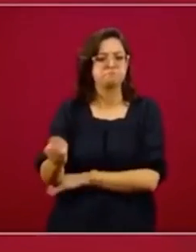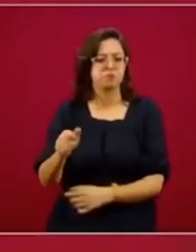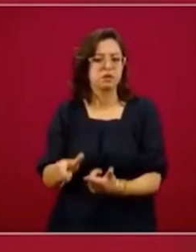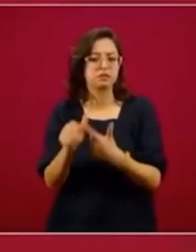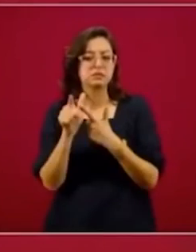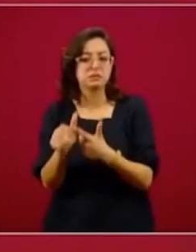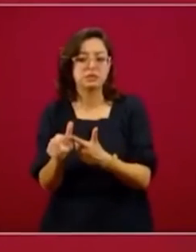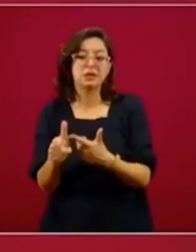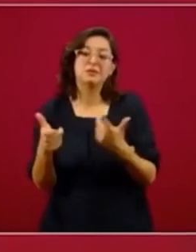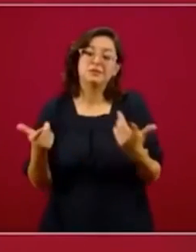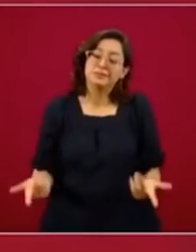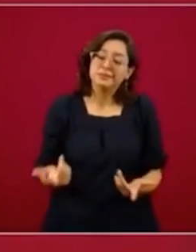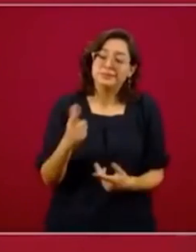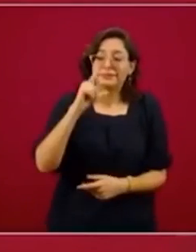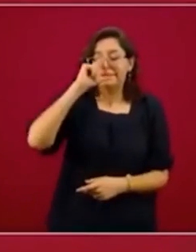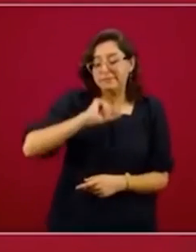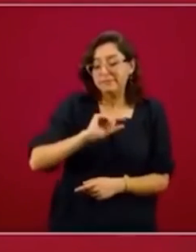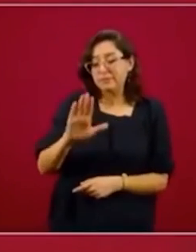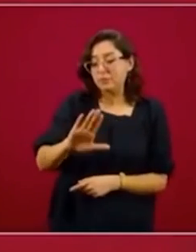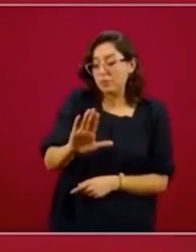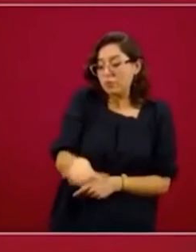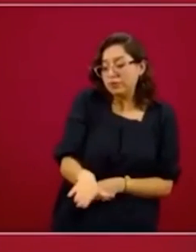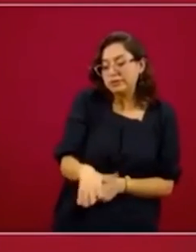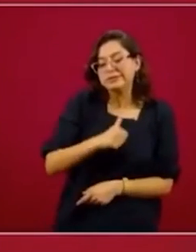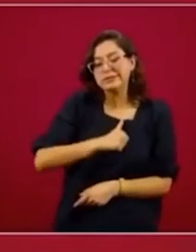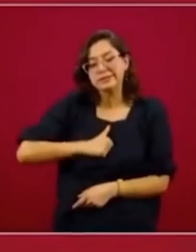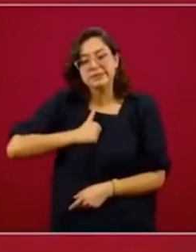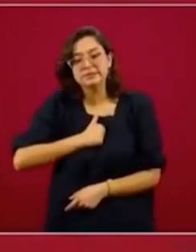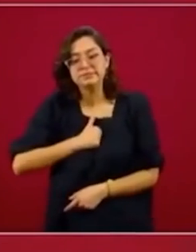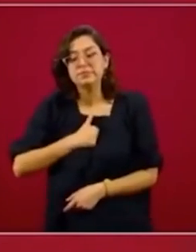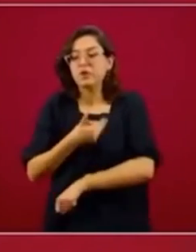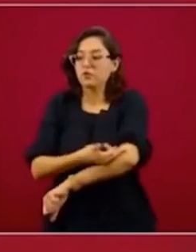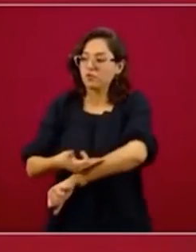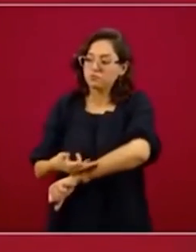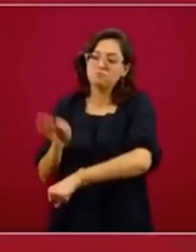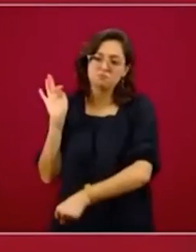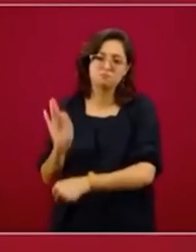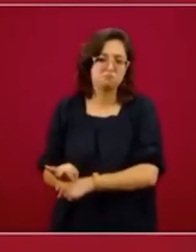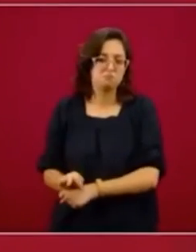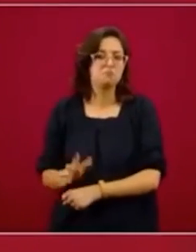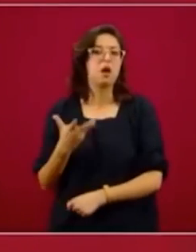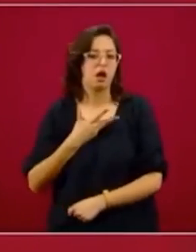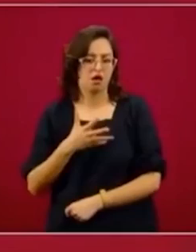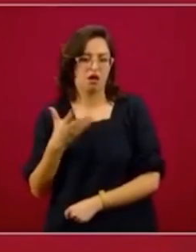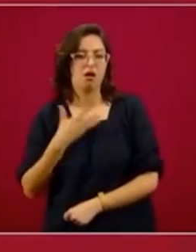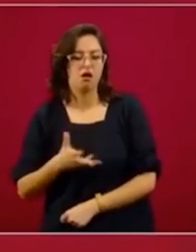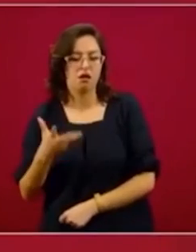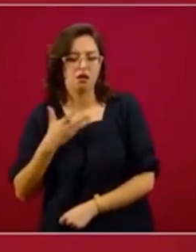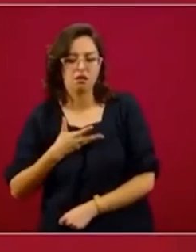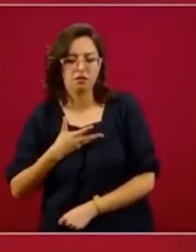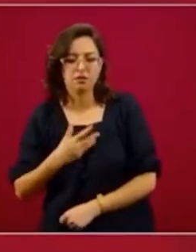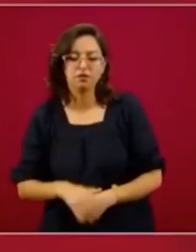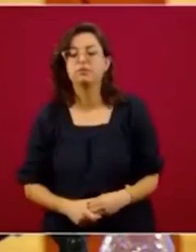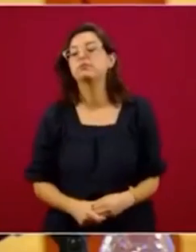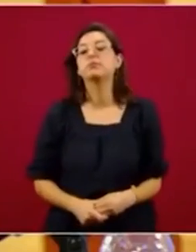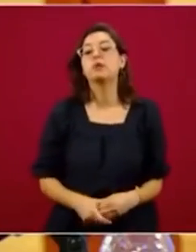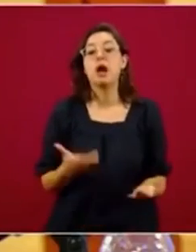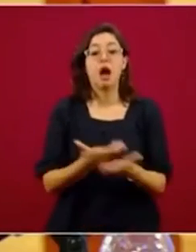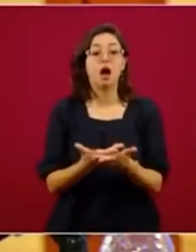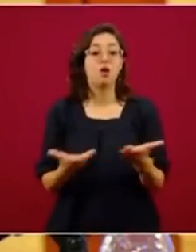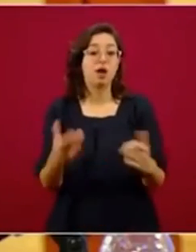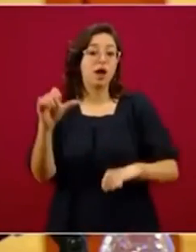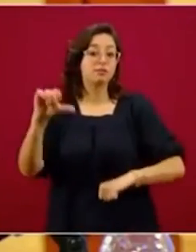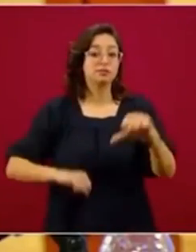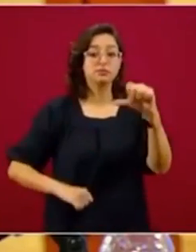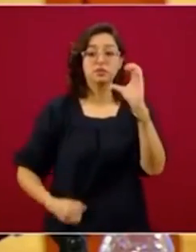lamentablemente hay un tema de algún deceso, alguna defunción, pues su familia queda cubierta. Entonces, es muy importante que en el retorno a esta normalidad